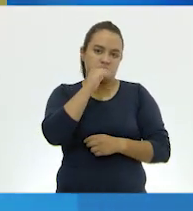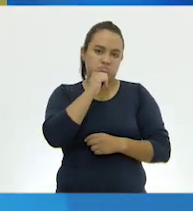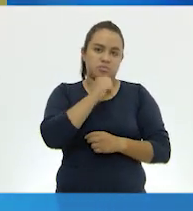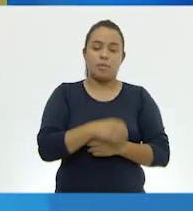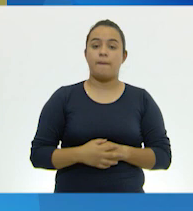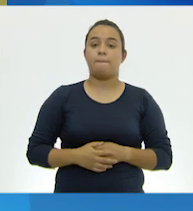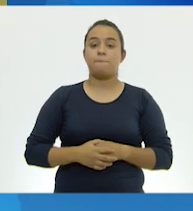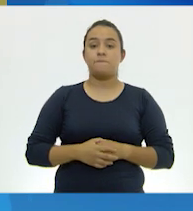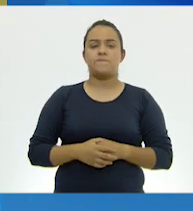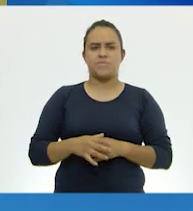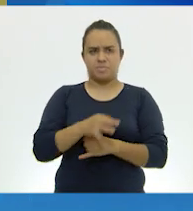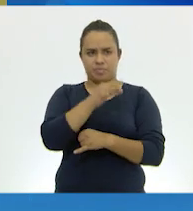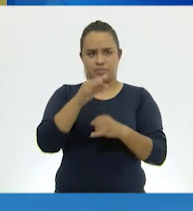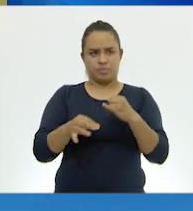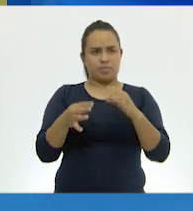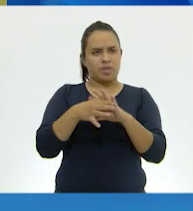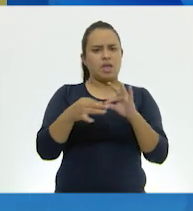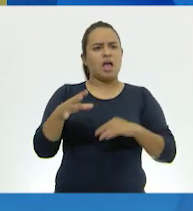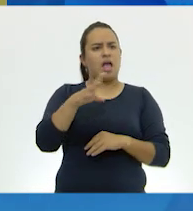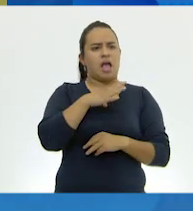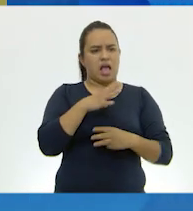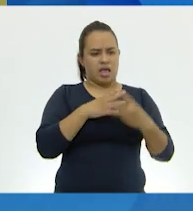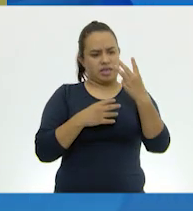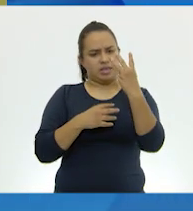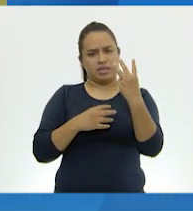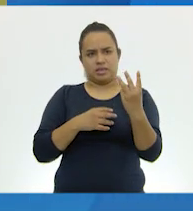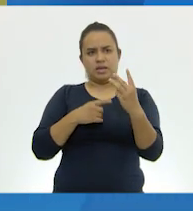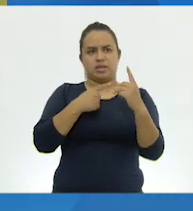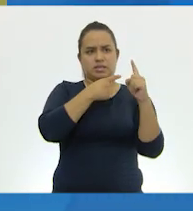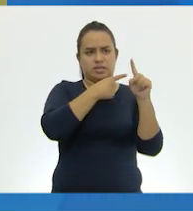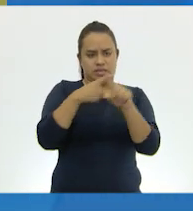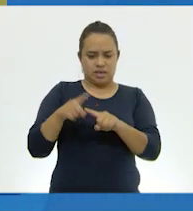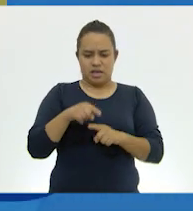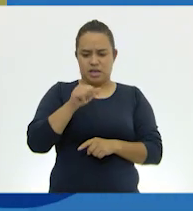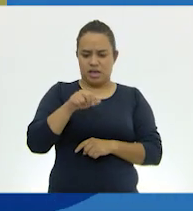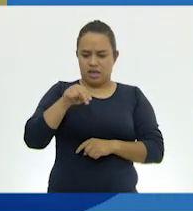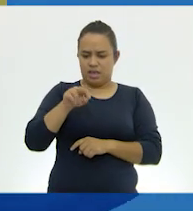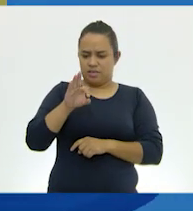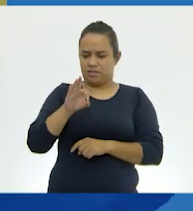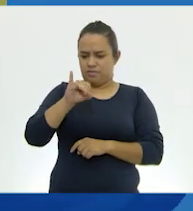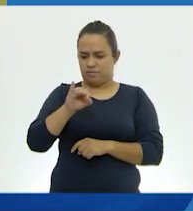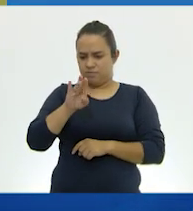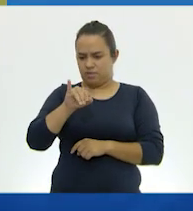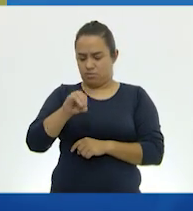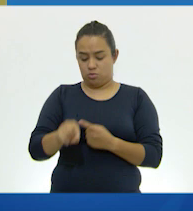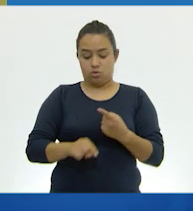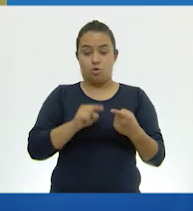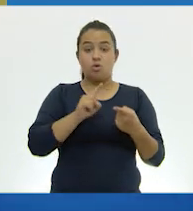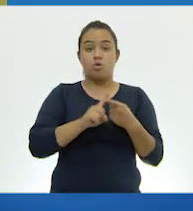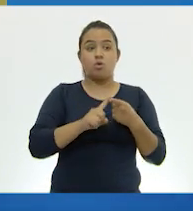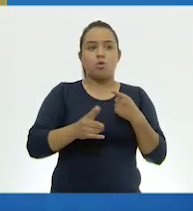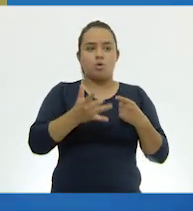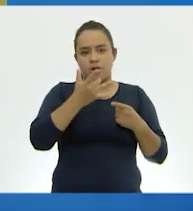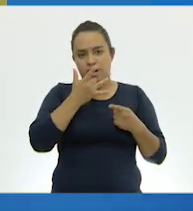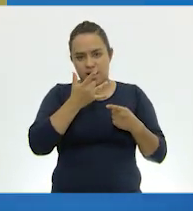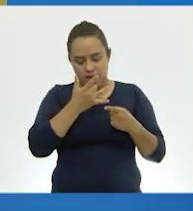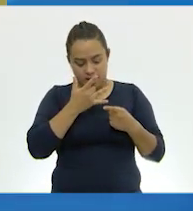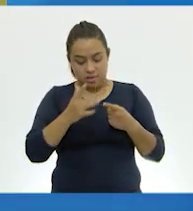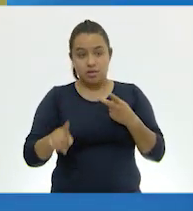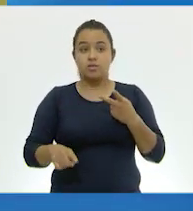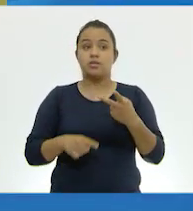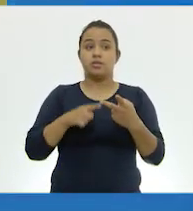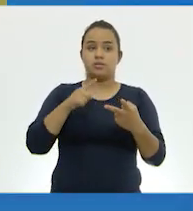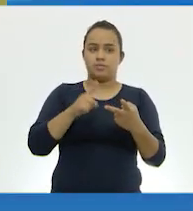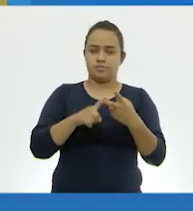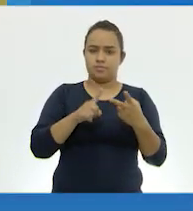podríamos decir que existen tres tipos de anfibios. Uno son las ranas y los sapos.